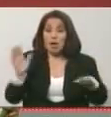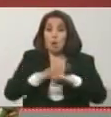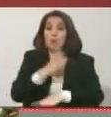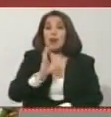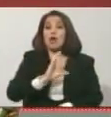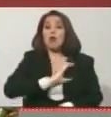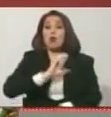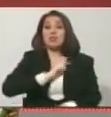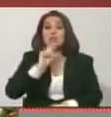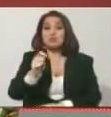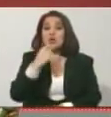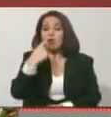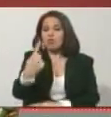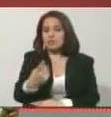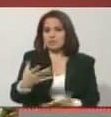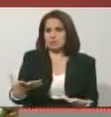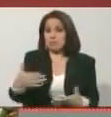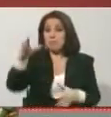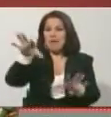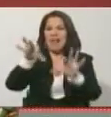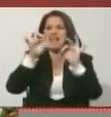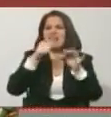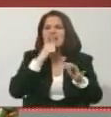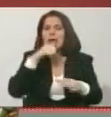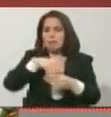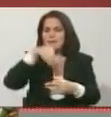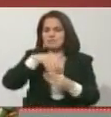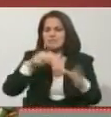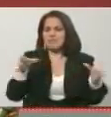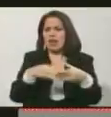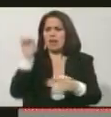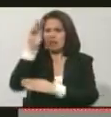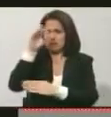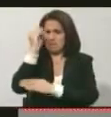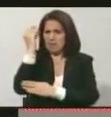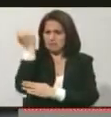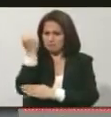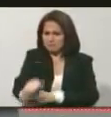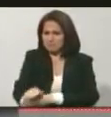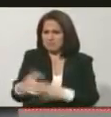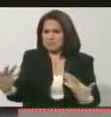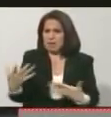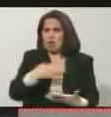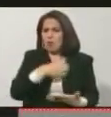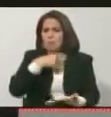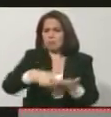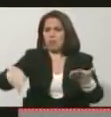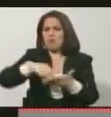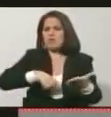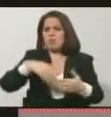la ley lo obligan. ¿Cómo es que alguien va a elegir a un presidente de un parlamento si no está habilitado para ser votante?